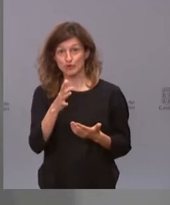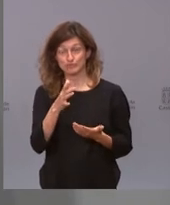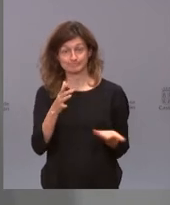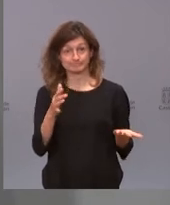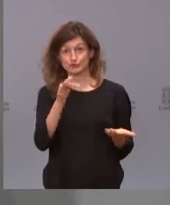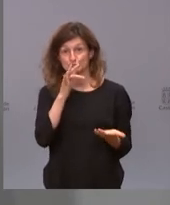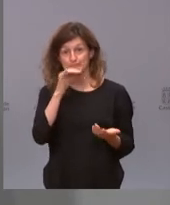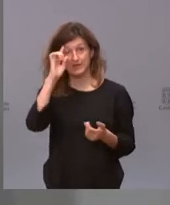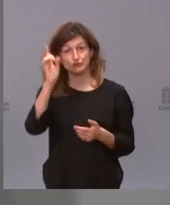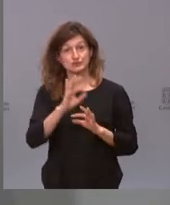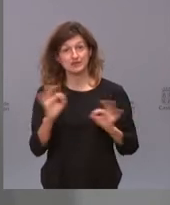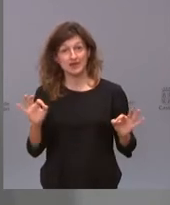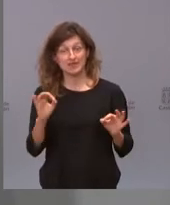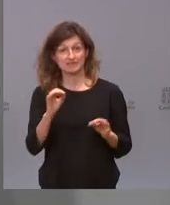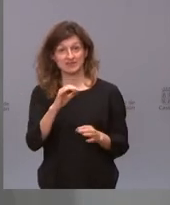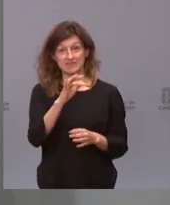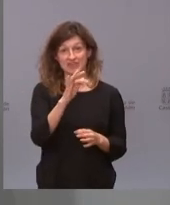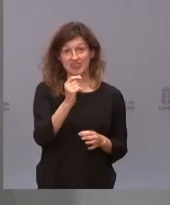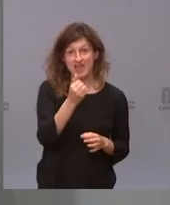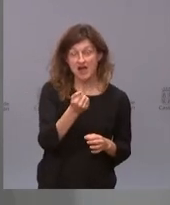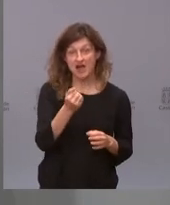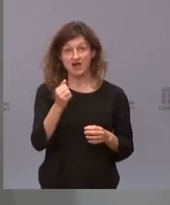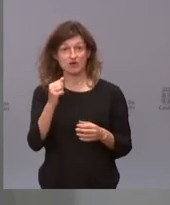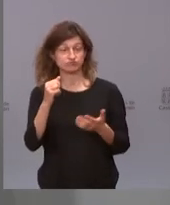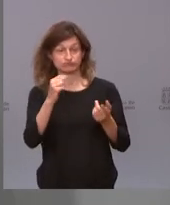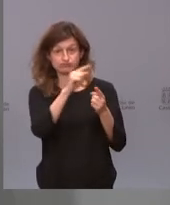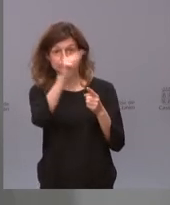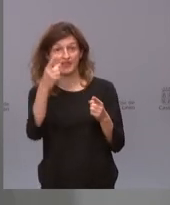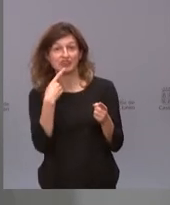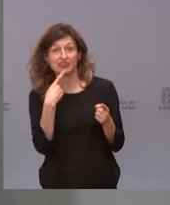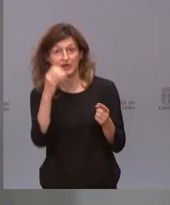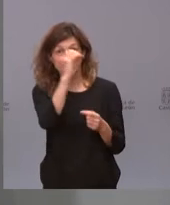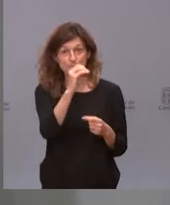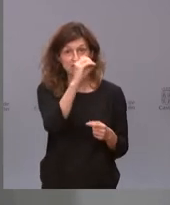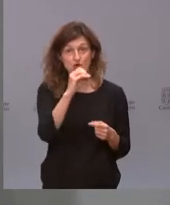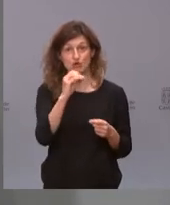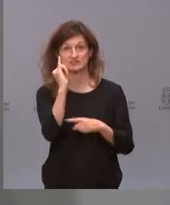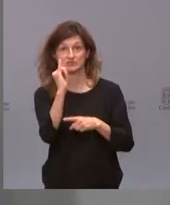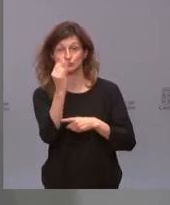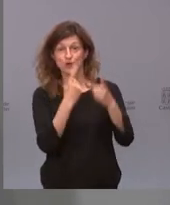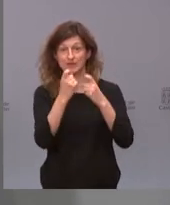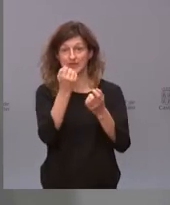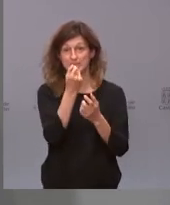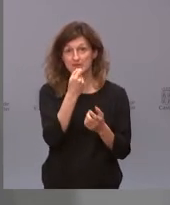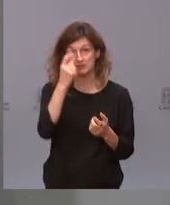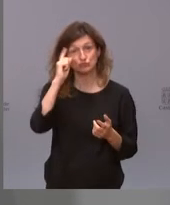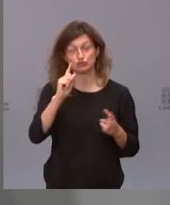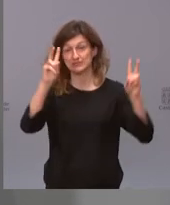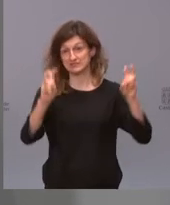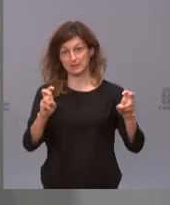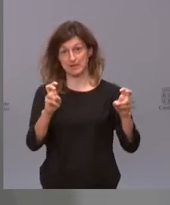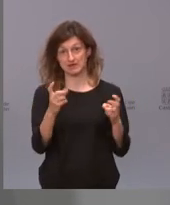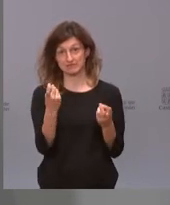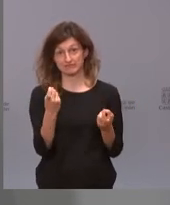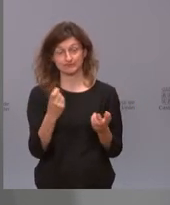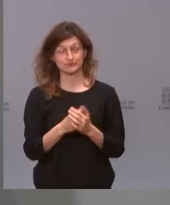no sabemos qué dice la FDA, no sabemos qué dice el CDC, no sabemos qué dice la EMA en relación a este tema. Si